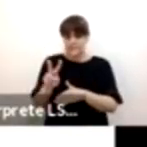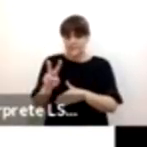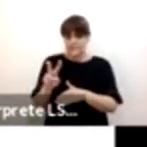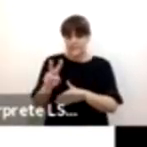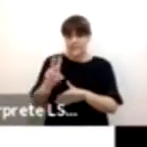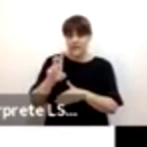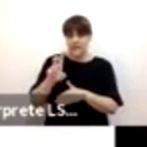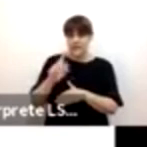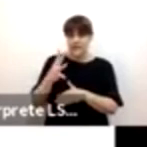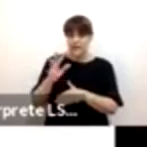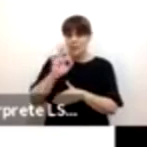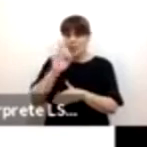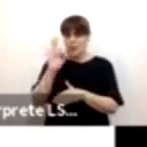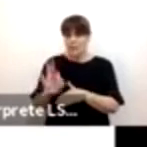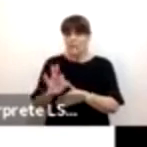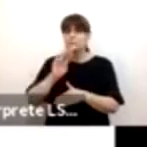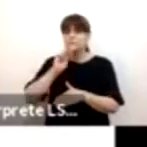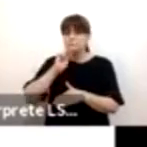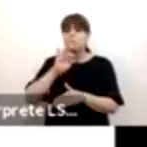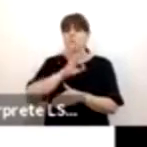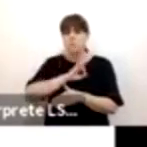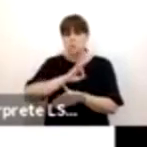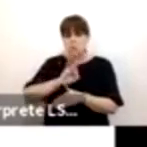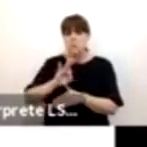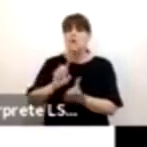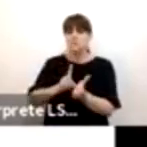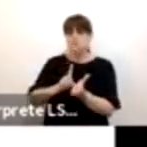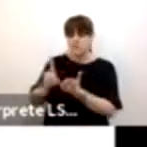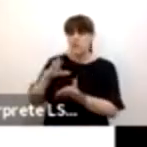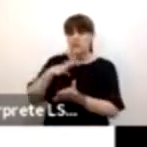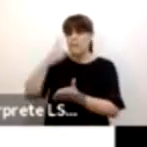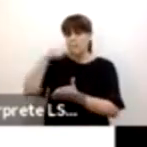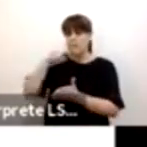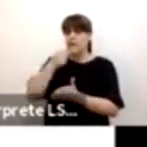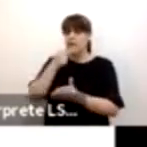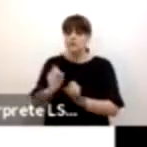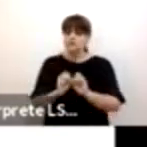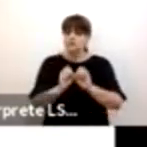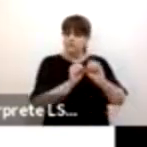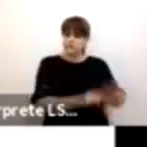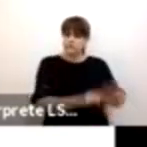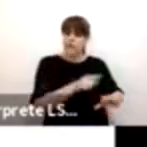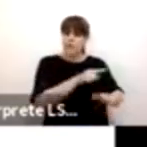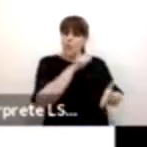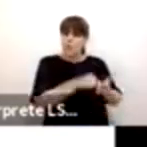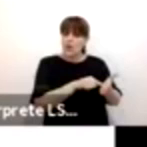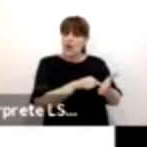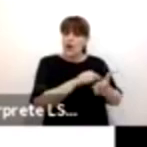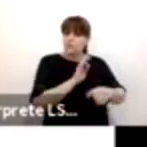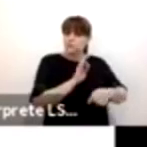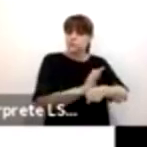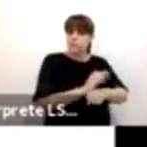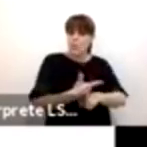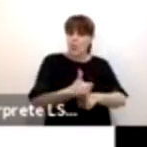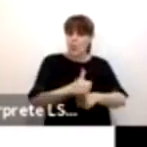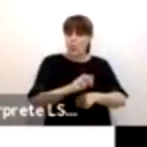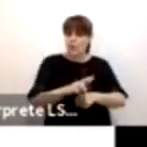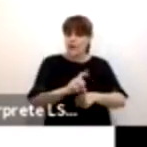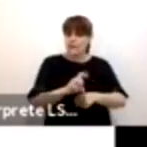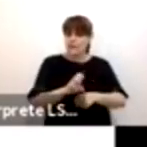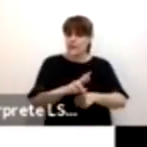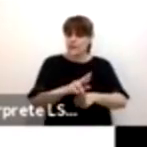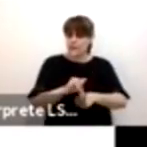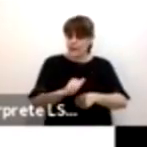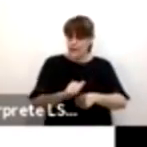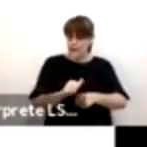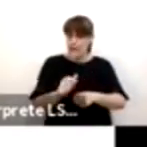derecho a una guardería por la seguridad social. Si nos concentramos en la parte izquierda